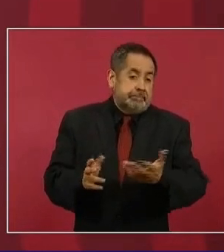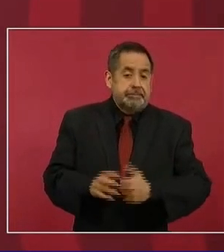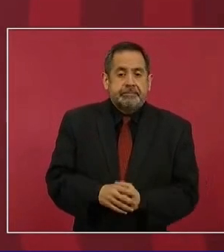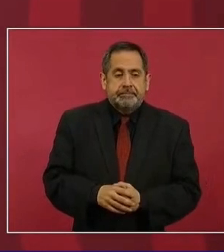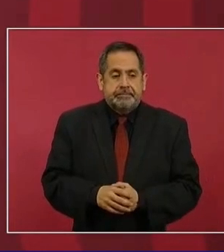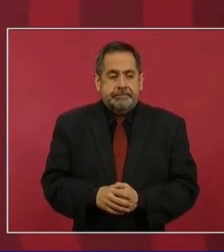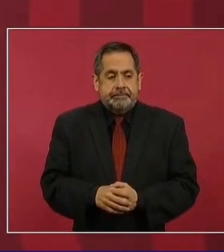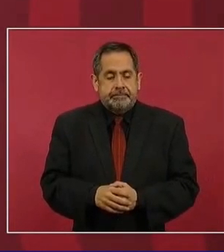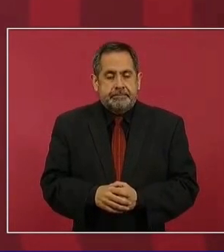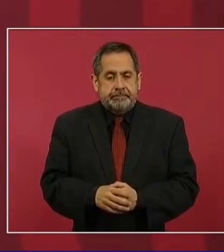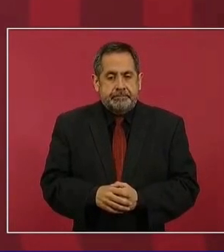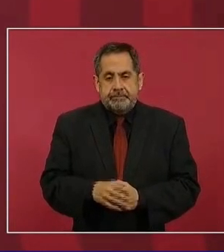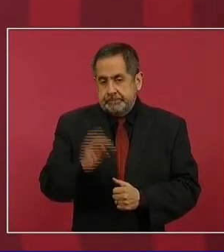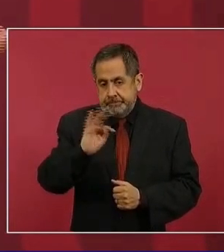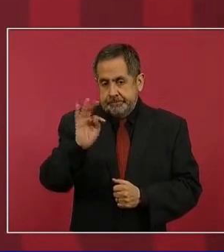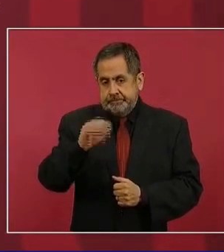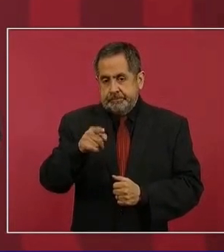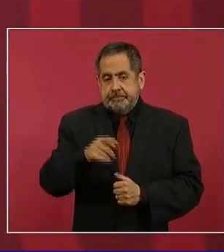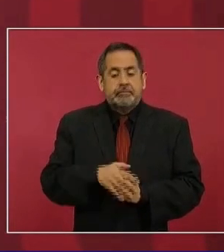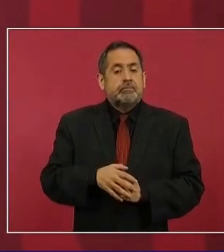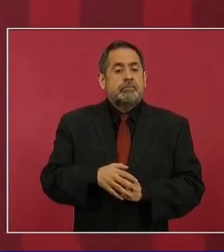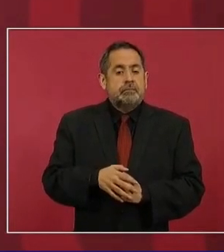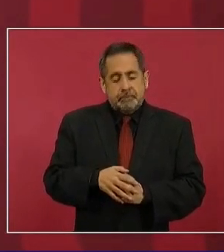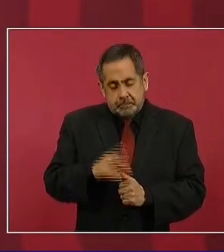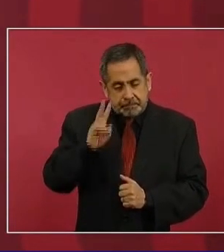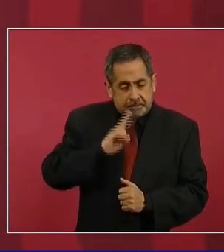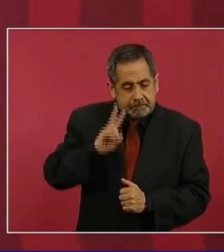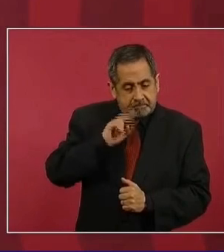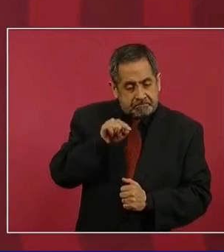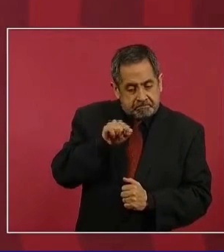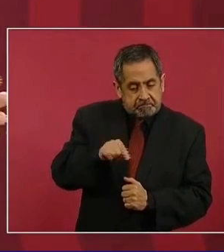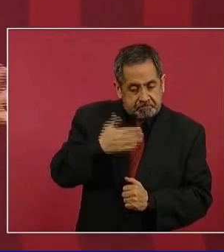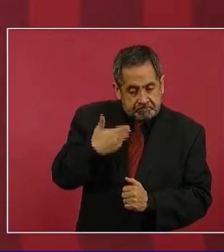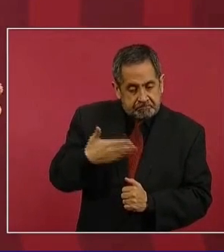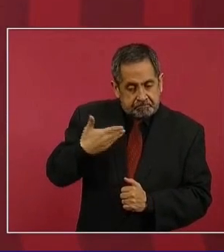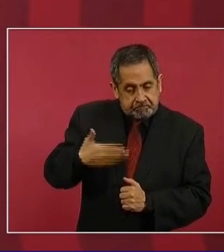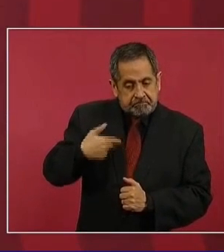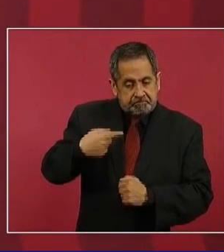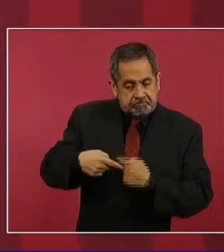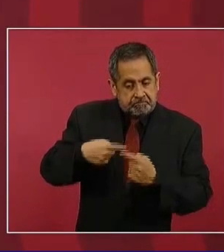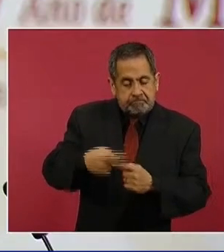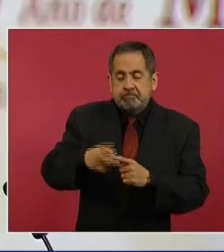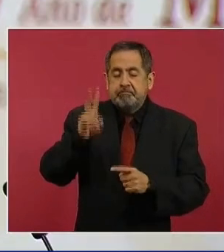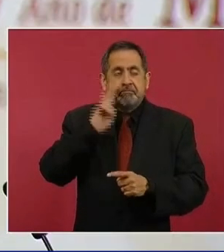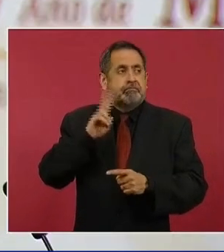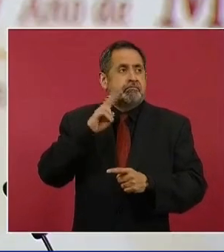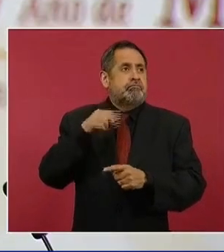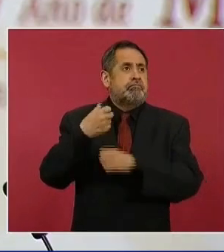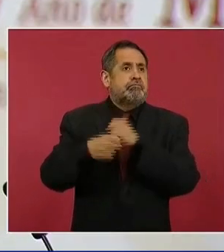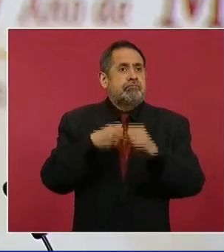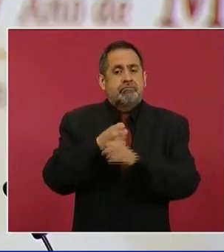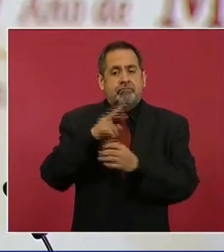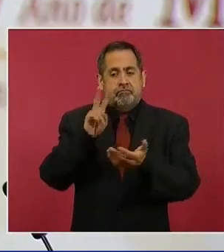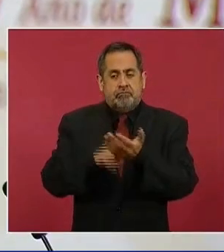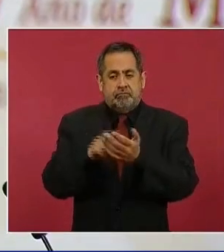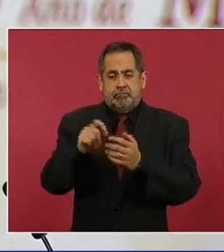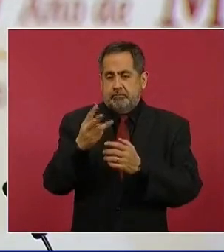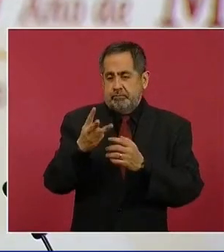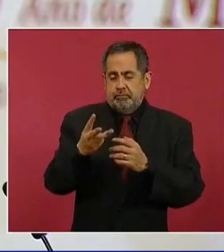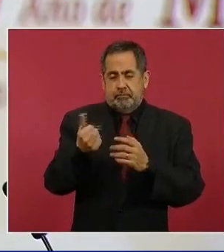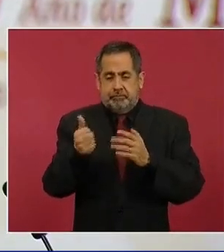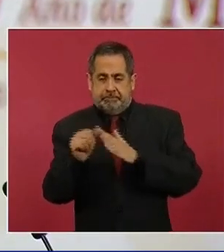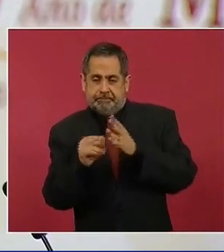si las noticias siguen siendo positivas, es muy probable que en el segundo semestre de 2022 de este año